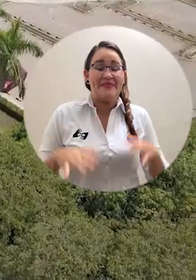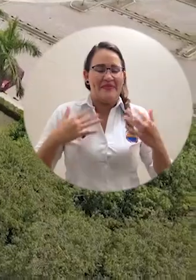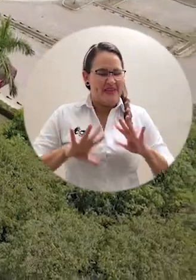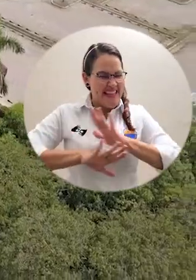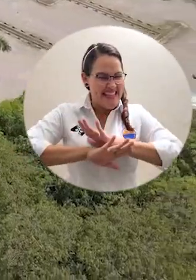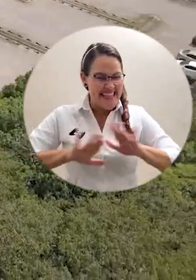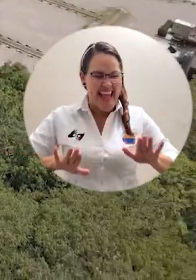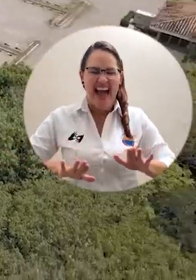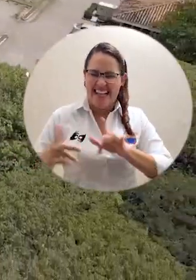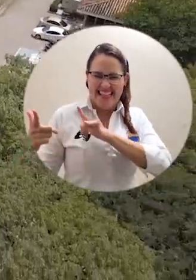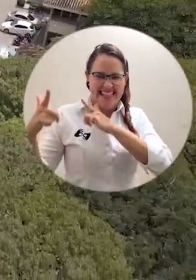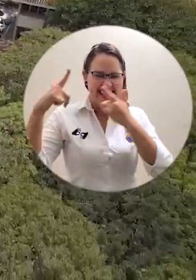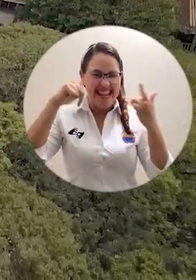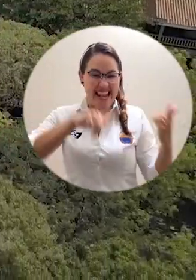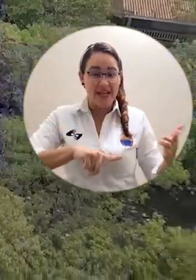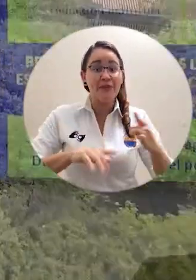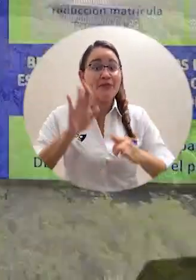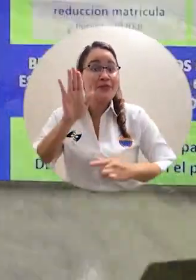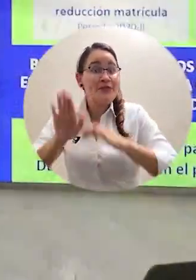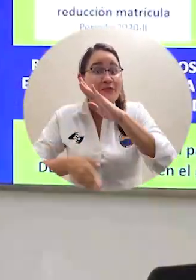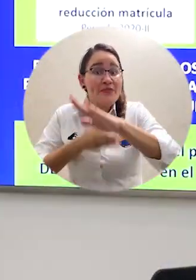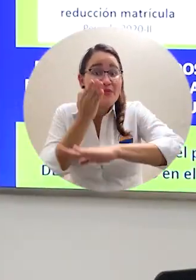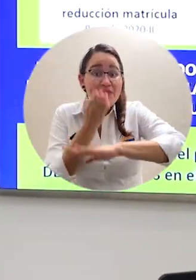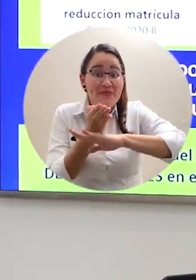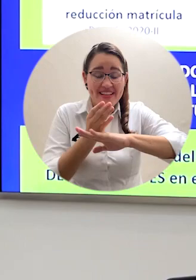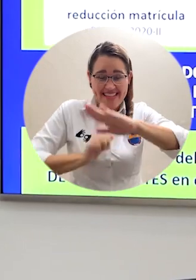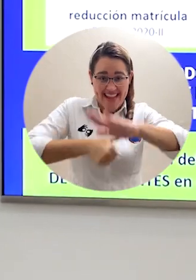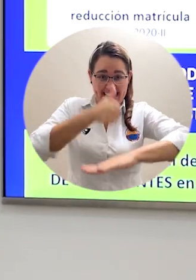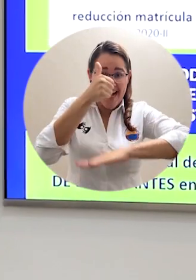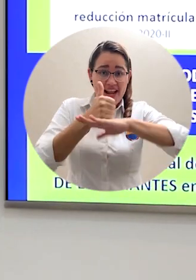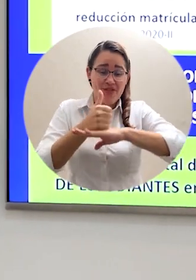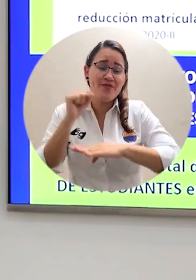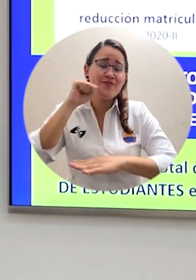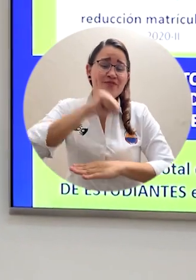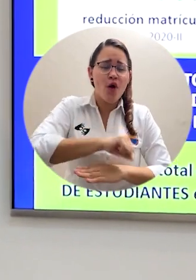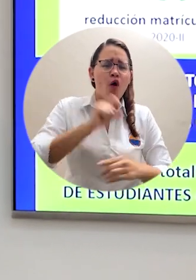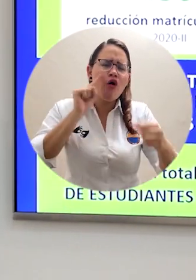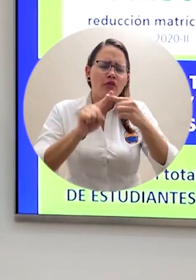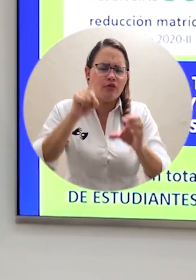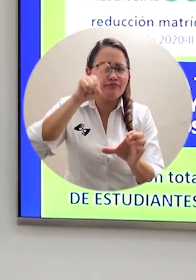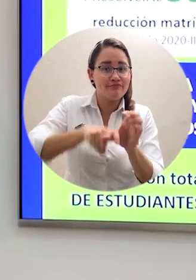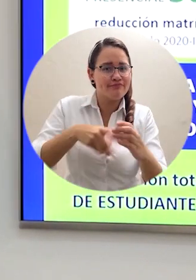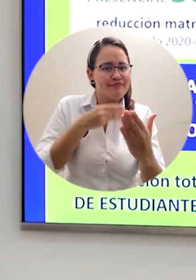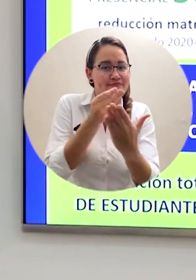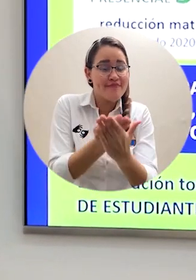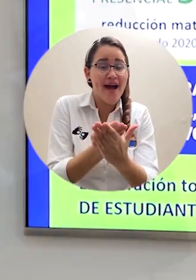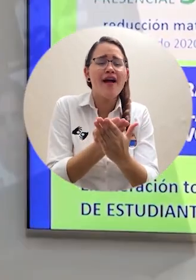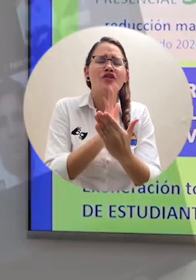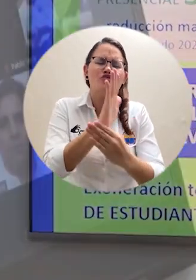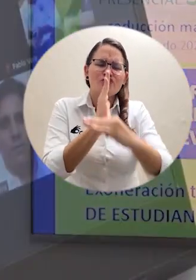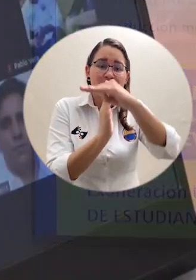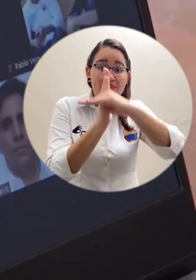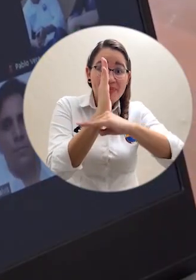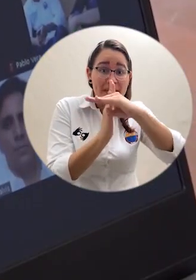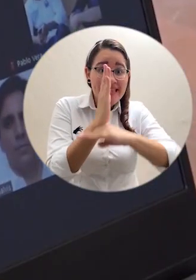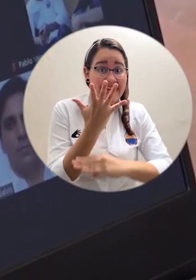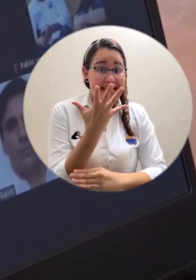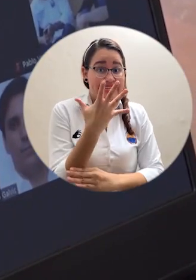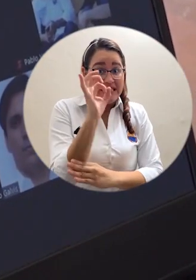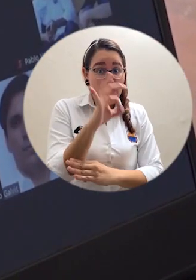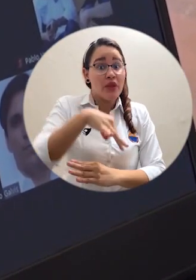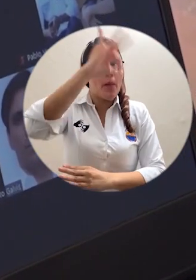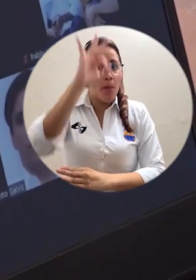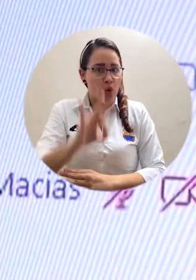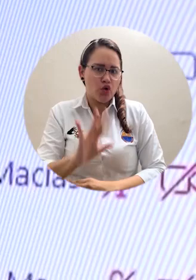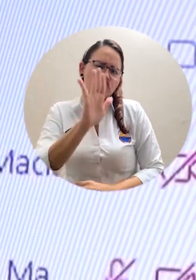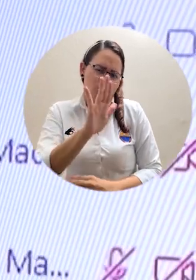Es un hecho. Propuesta del rector Pablo Vera Salazar para reducir en un 50% la matrícula de estudiantes de pregrado y un